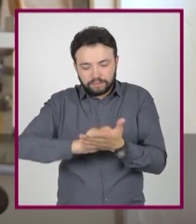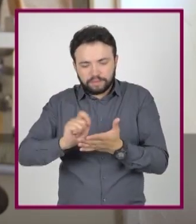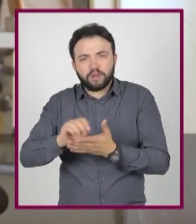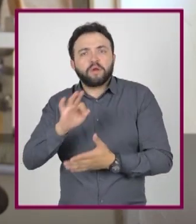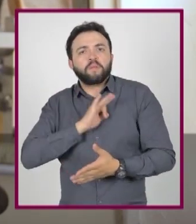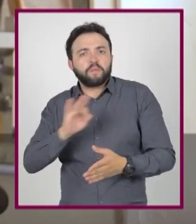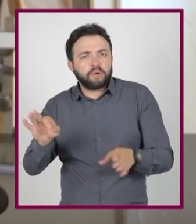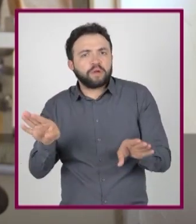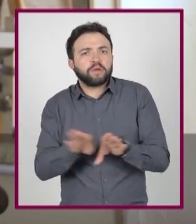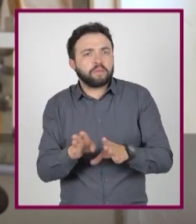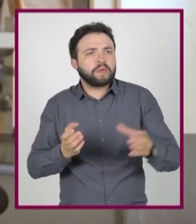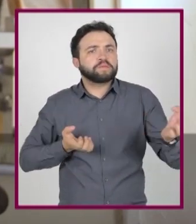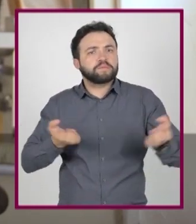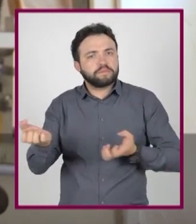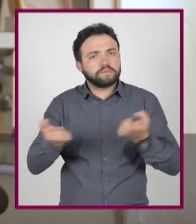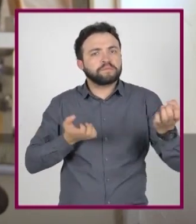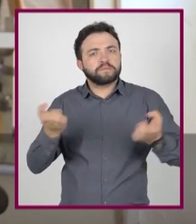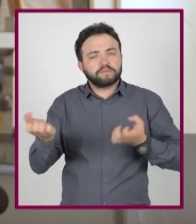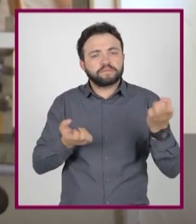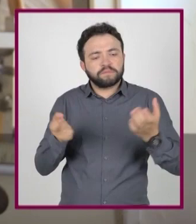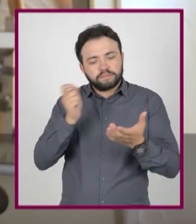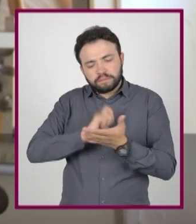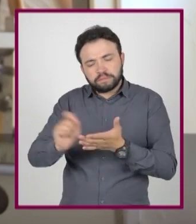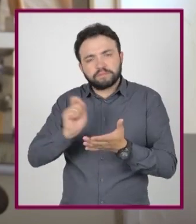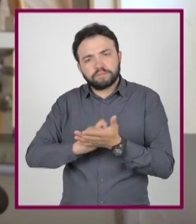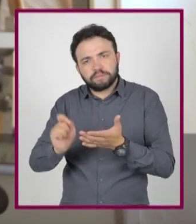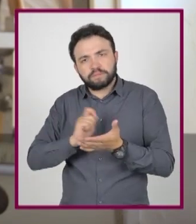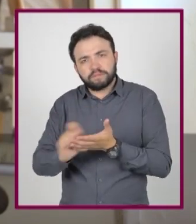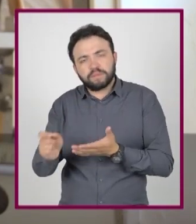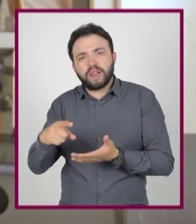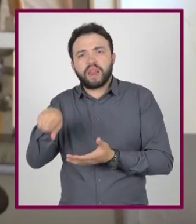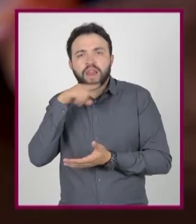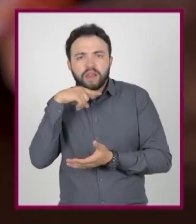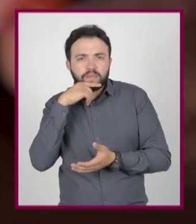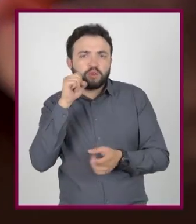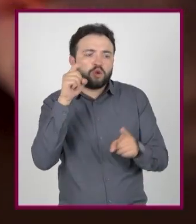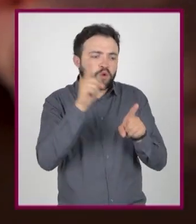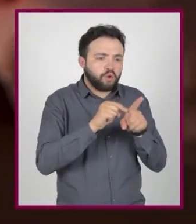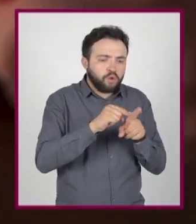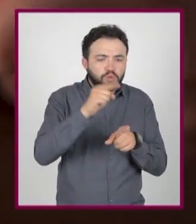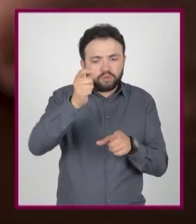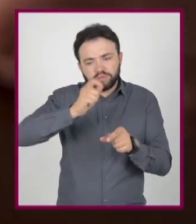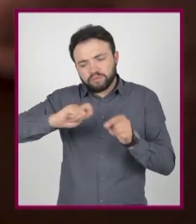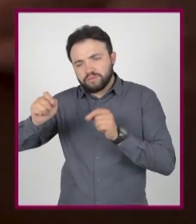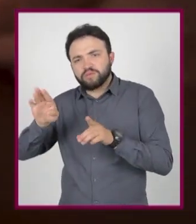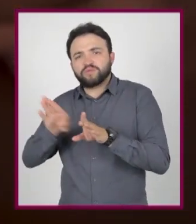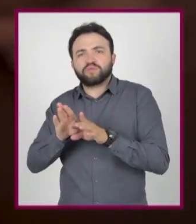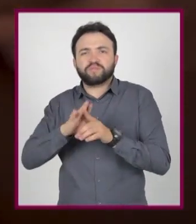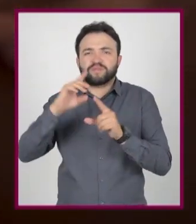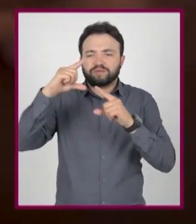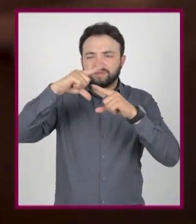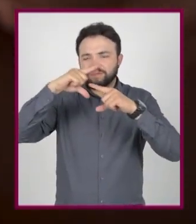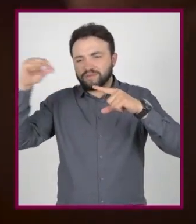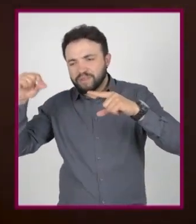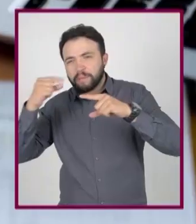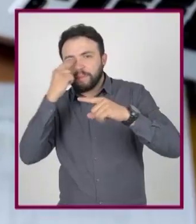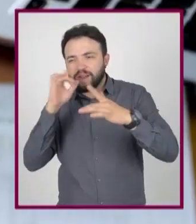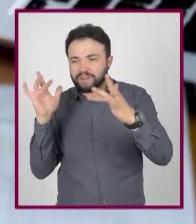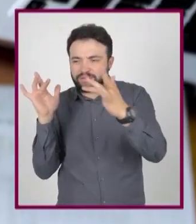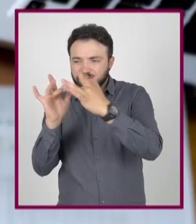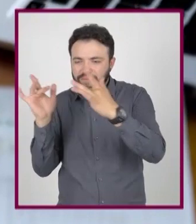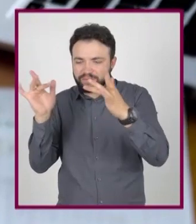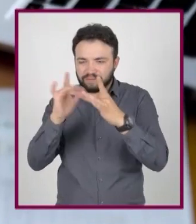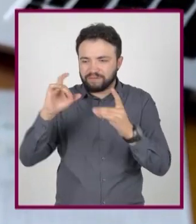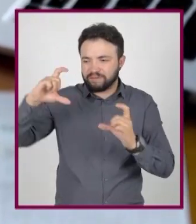encontrar las fechas o eventos que más se repiten. Además, hacerlo a lápiz o con colores te ayudará a dibujar flechas o elementos